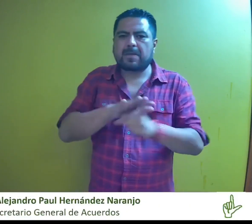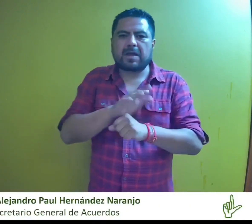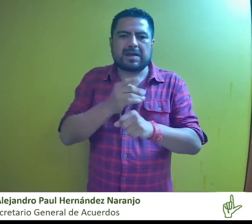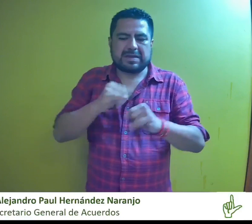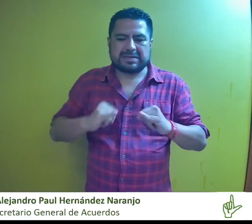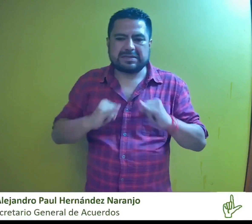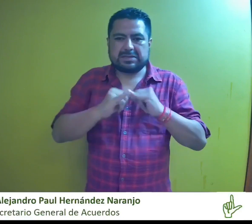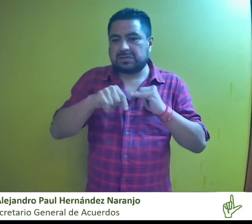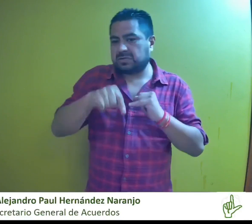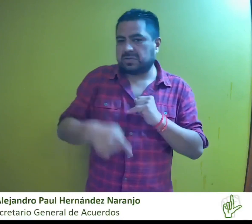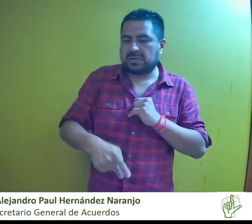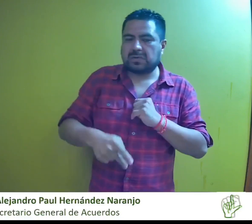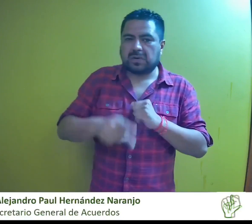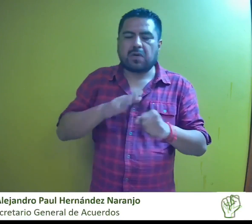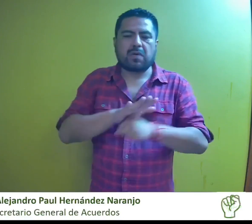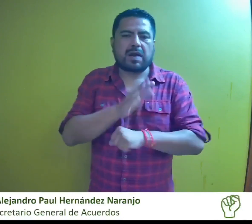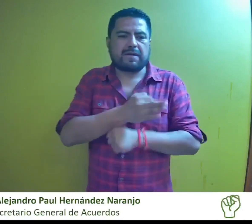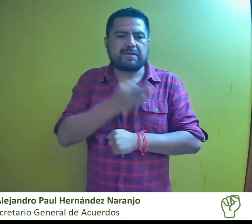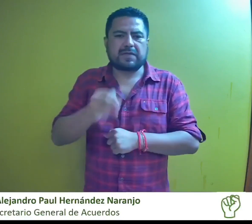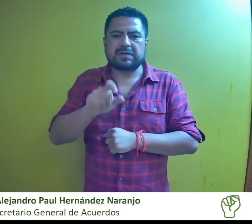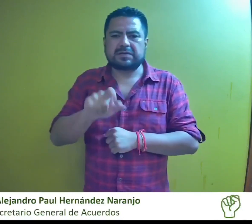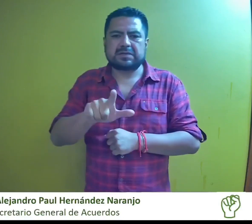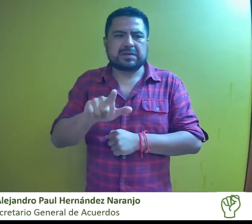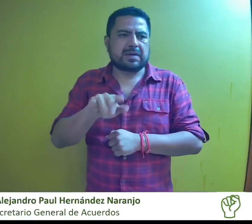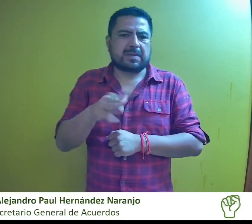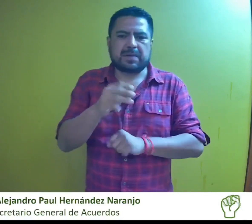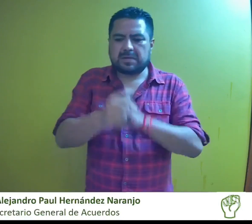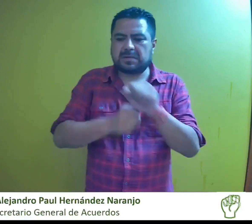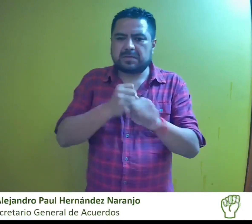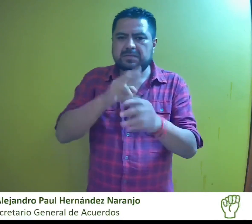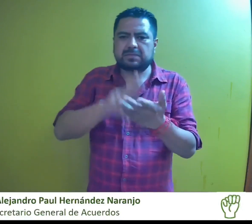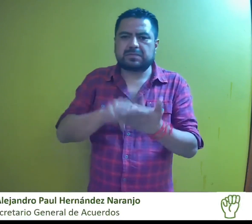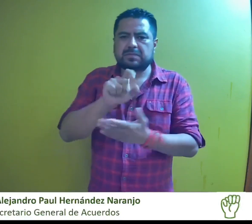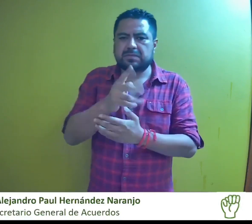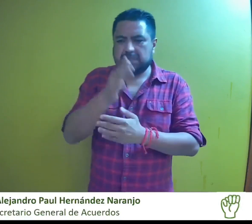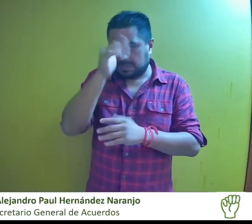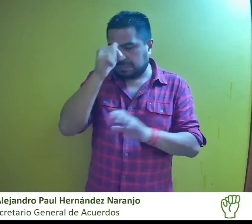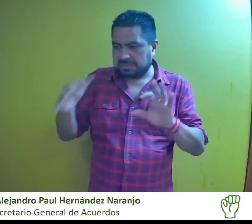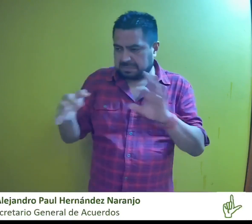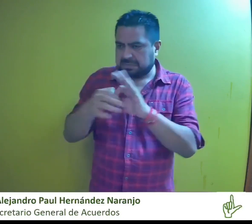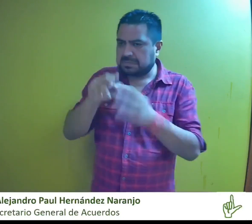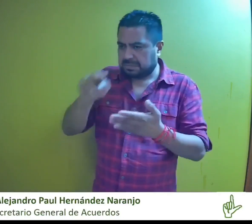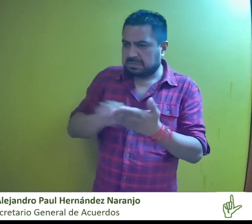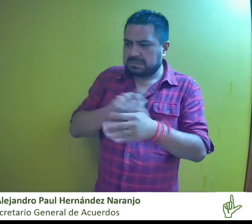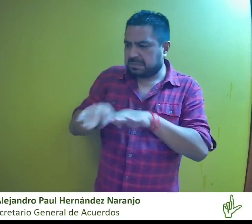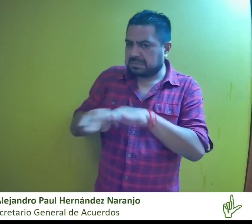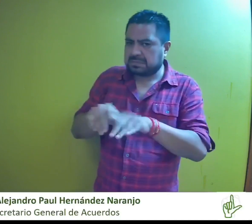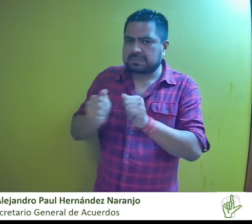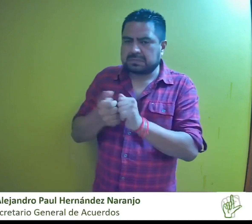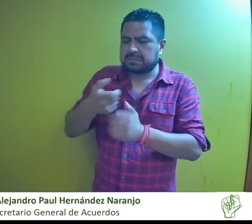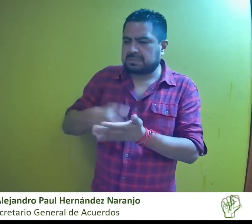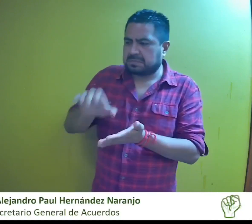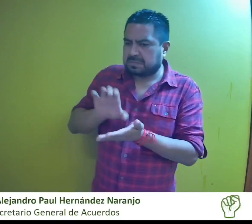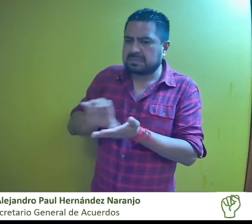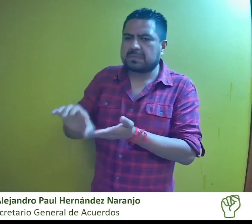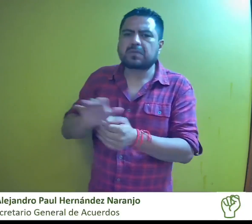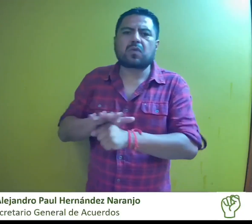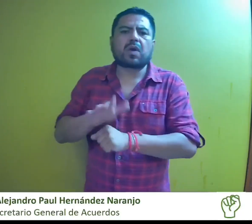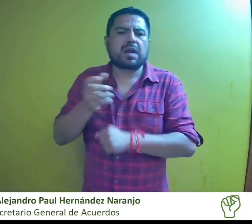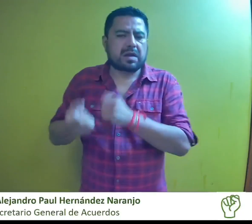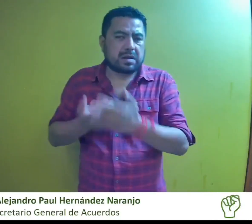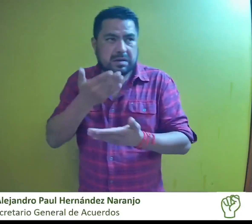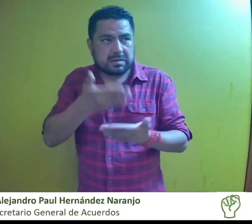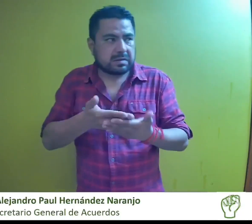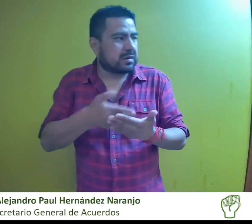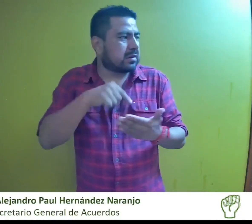órgano jurisdiccional con fecha veintisiete de mayo del dos mil veinticuatro las partes suscribieron un convenio laboral con recibo finiquito solicitando a este